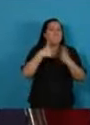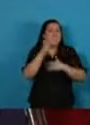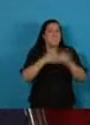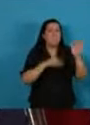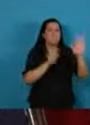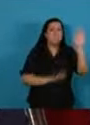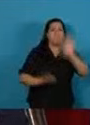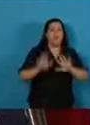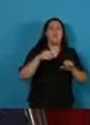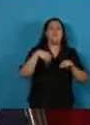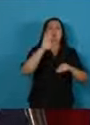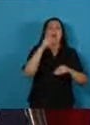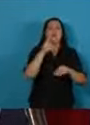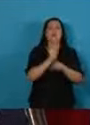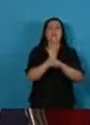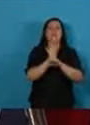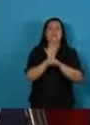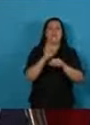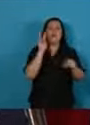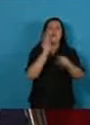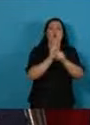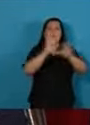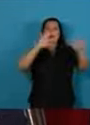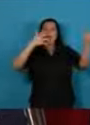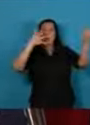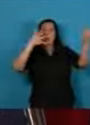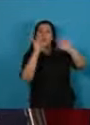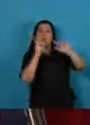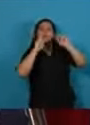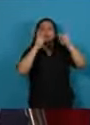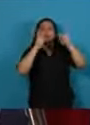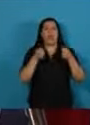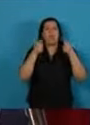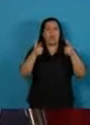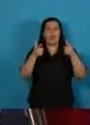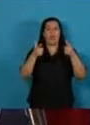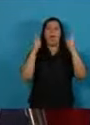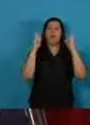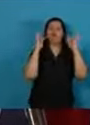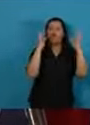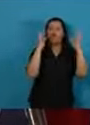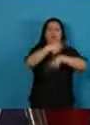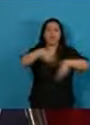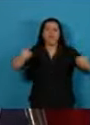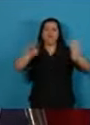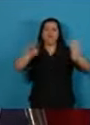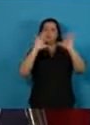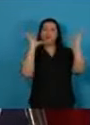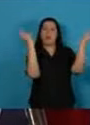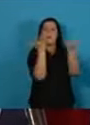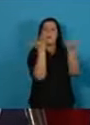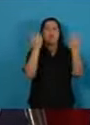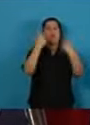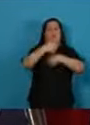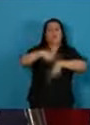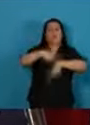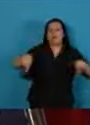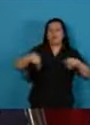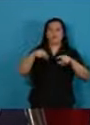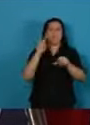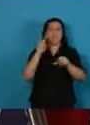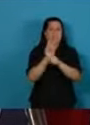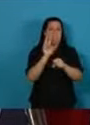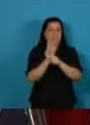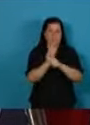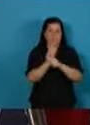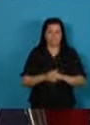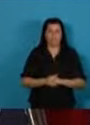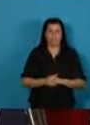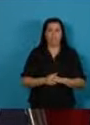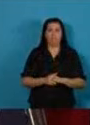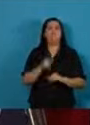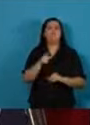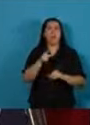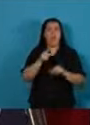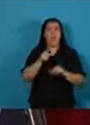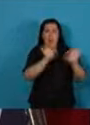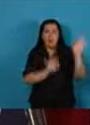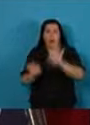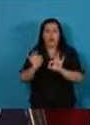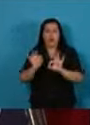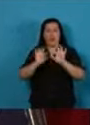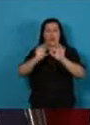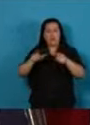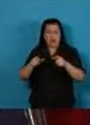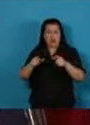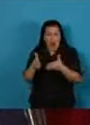ecológico y nos permiten mejorar un ecosistema de relaciones ambientales, sociales y productivas. Serán proyectos de